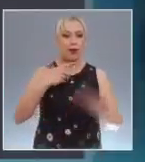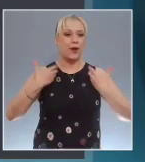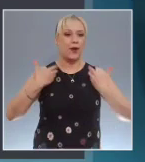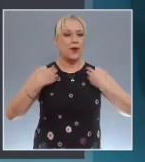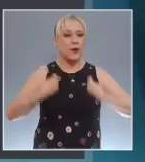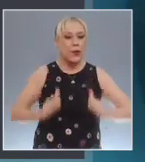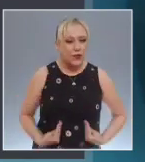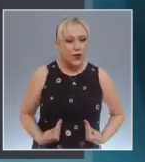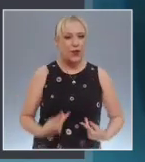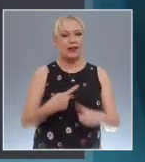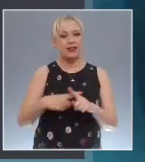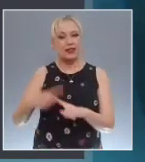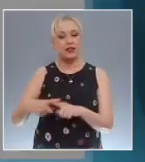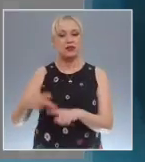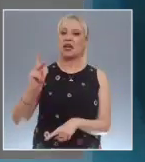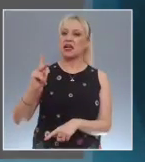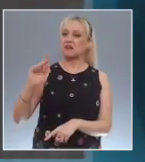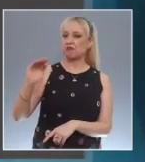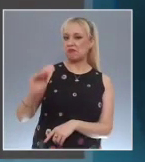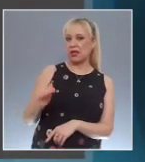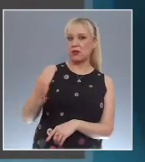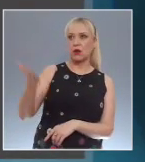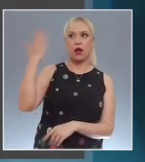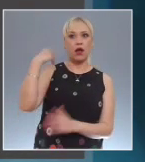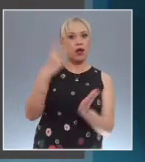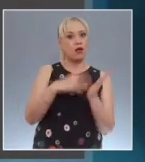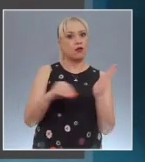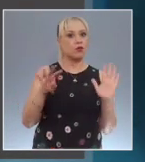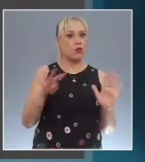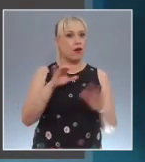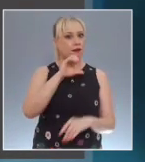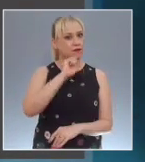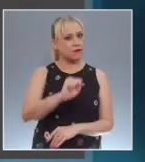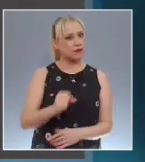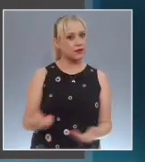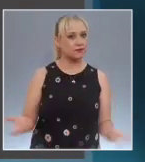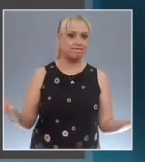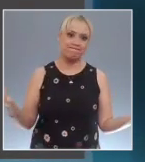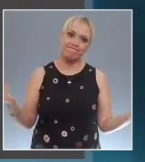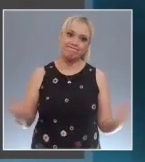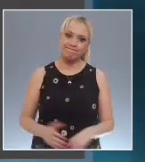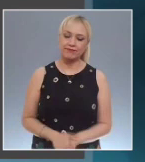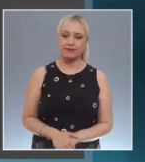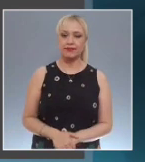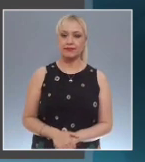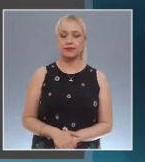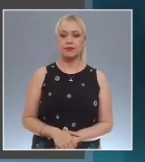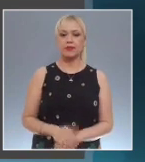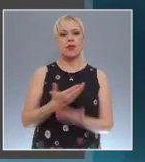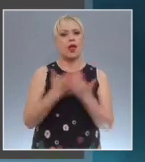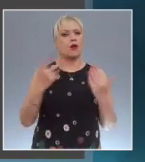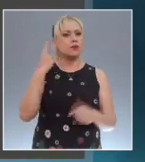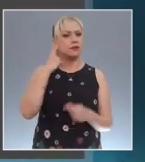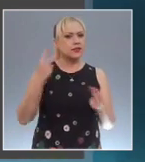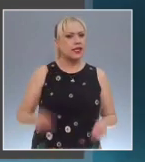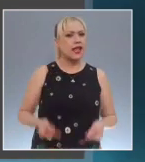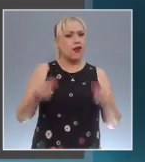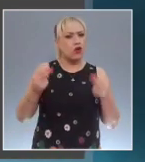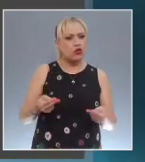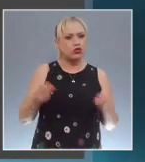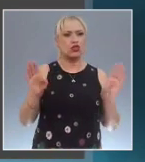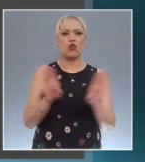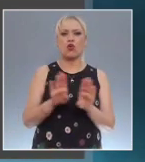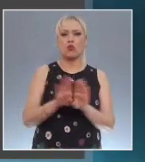De acuerdo con la Asociación de Agregados de Pago, la posibilidad de que más comercios cuenten con medios electrónicos de pago